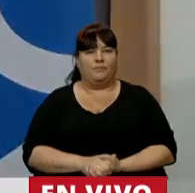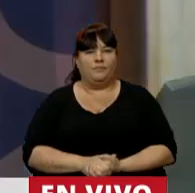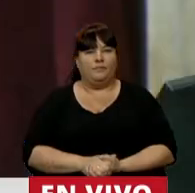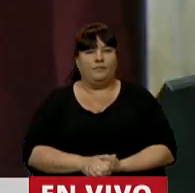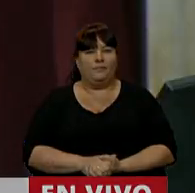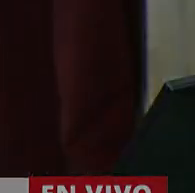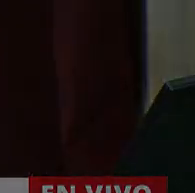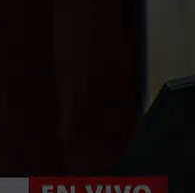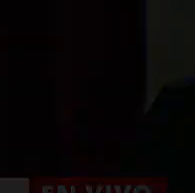diputado gracias